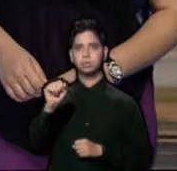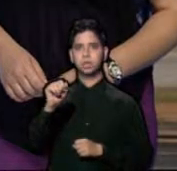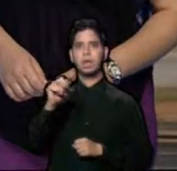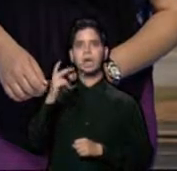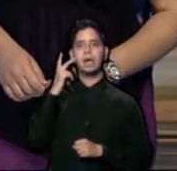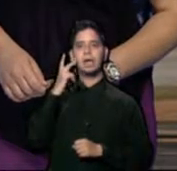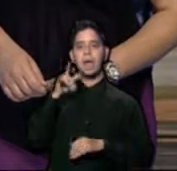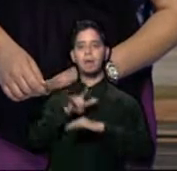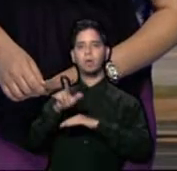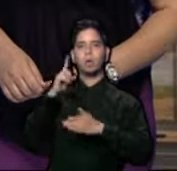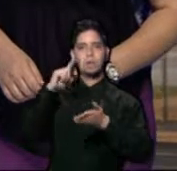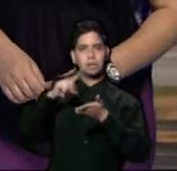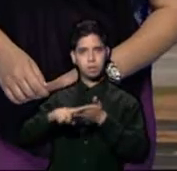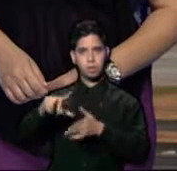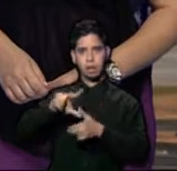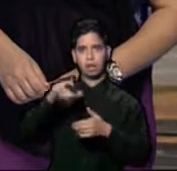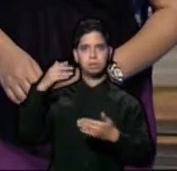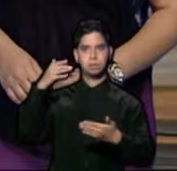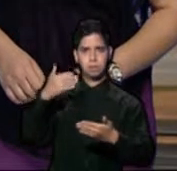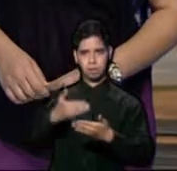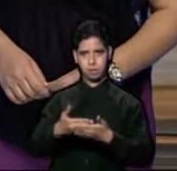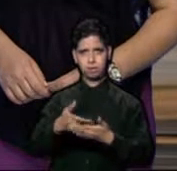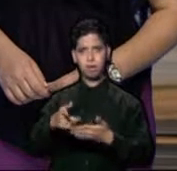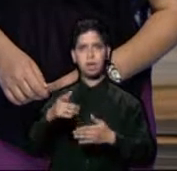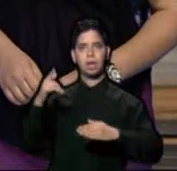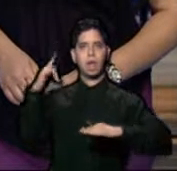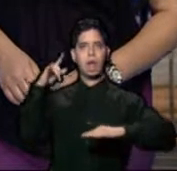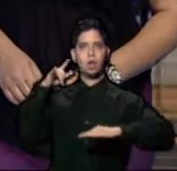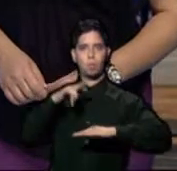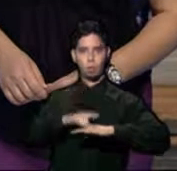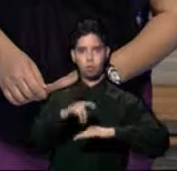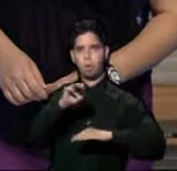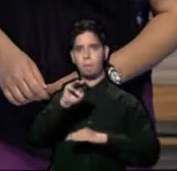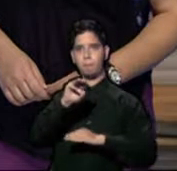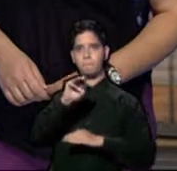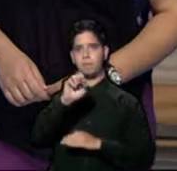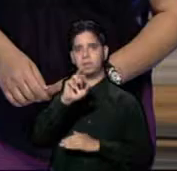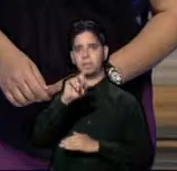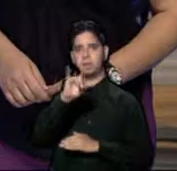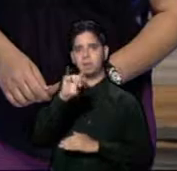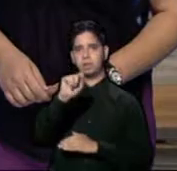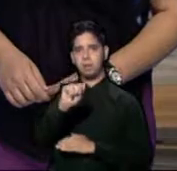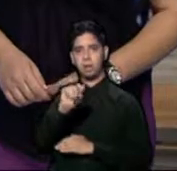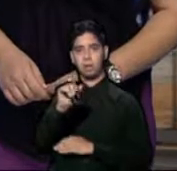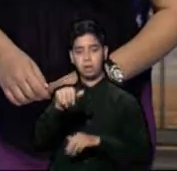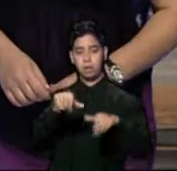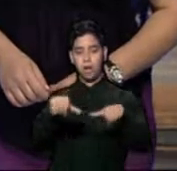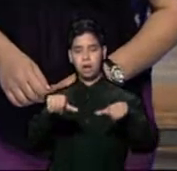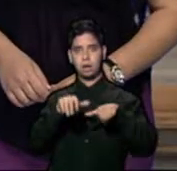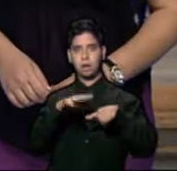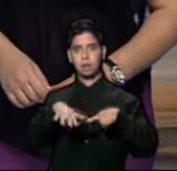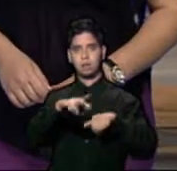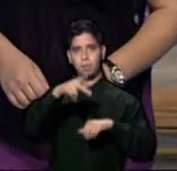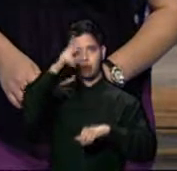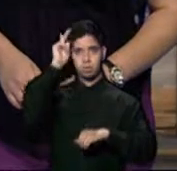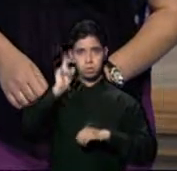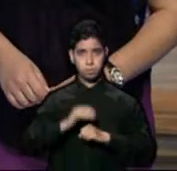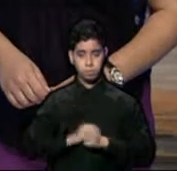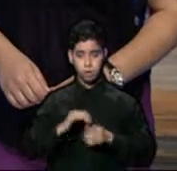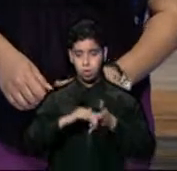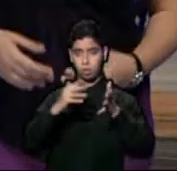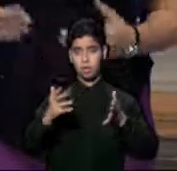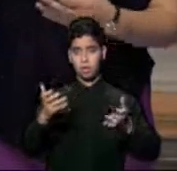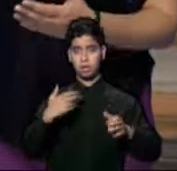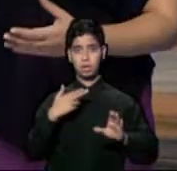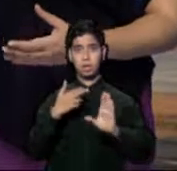hasta las 5 de la tarde en el aeropuerto Mercedita, en Ponce. También les recuerdo a aquellos estudiantes de Escuela Superior que desean participar de la